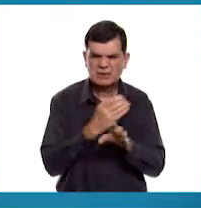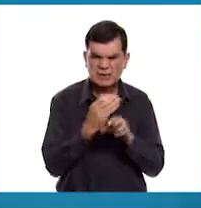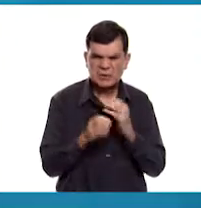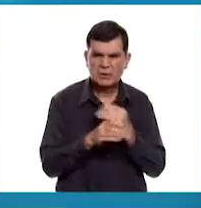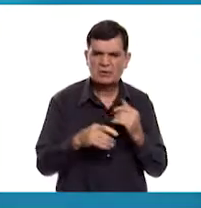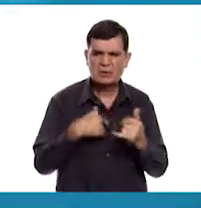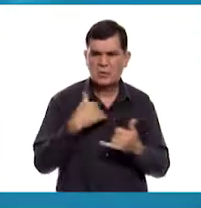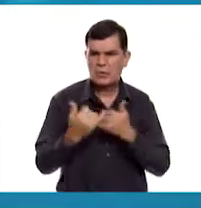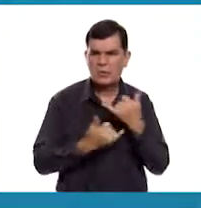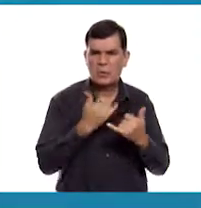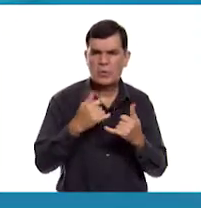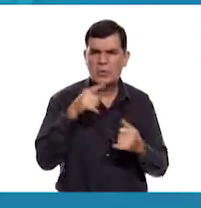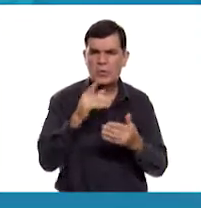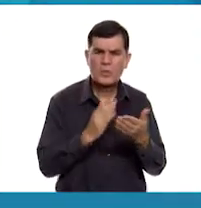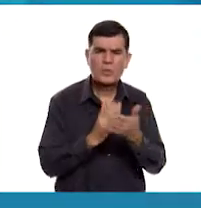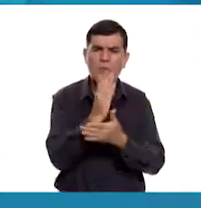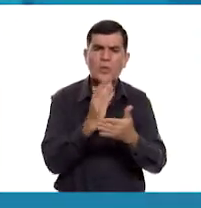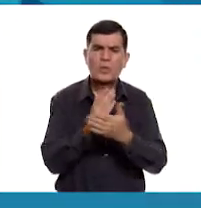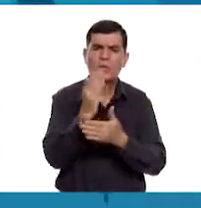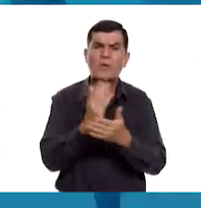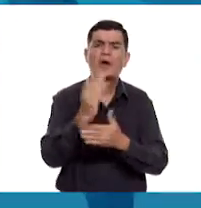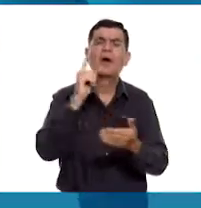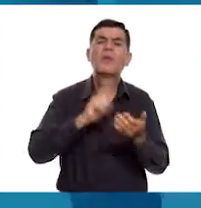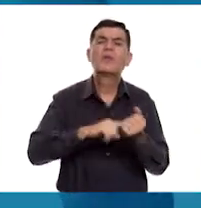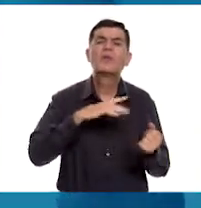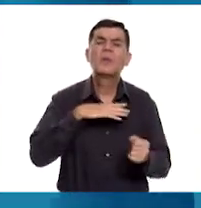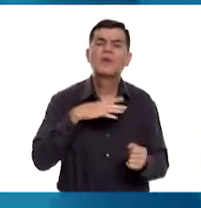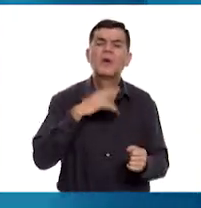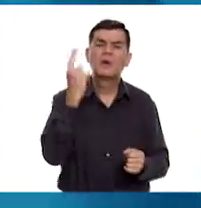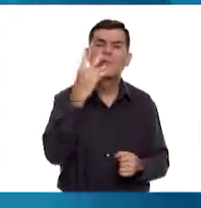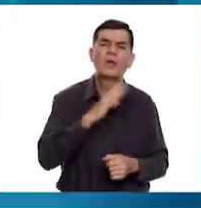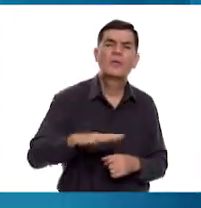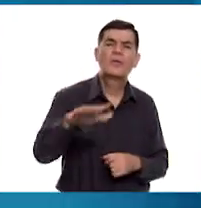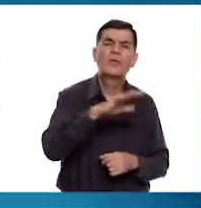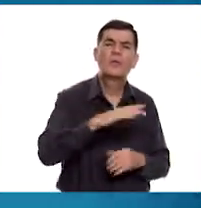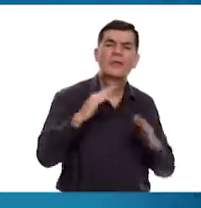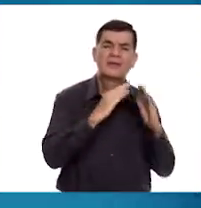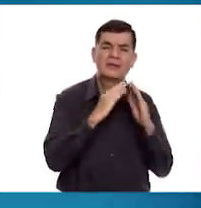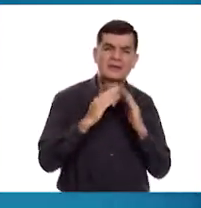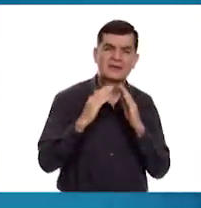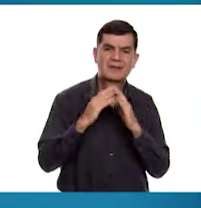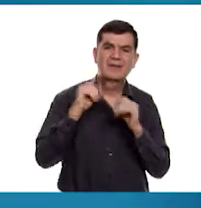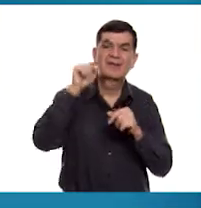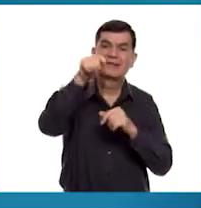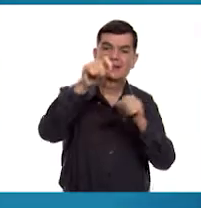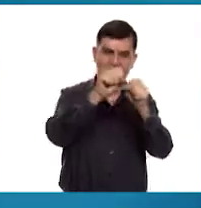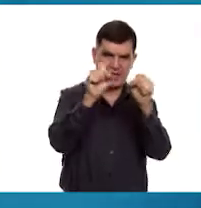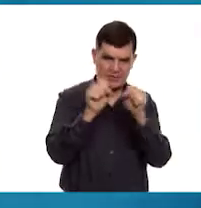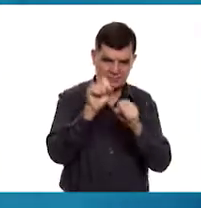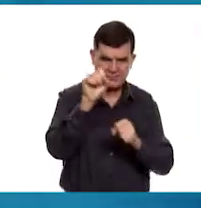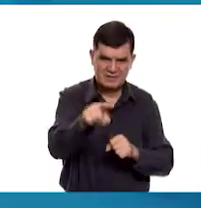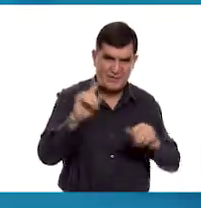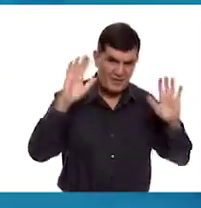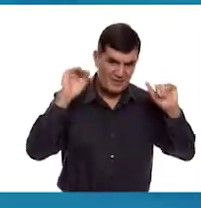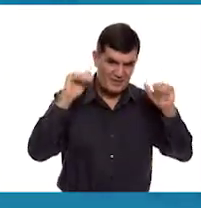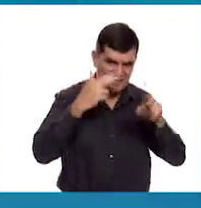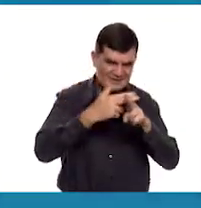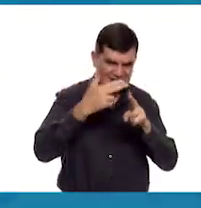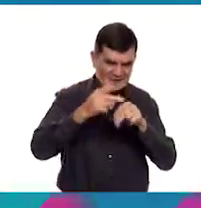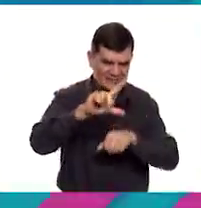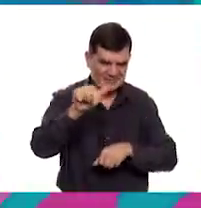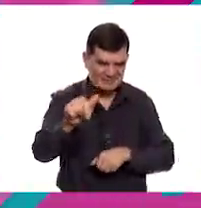juegos y qué nuevos desafíos están preparados para todos en casa y allá en el salón. ¡Hasta luego!